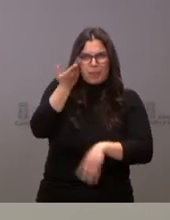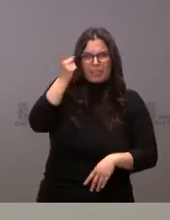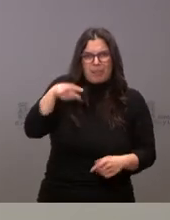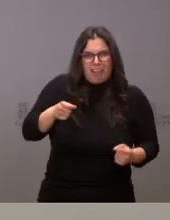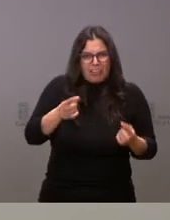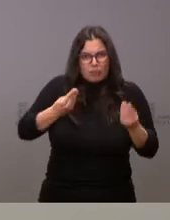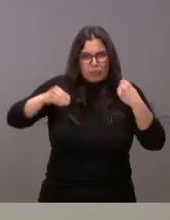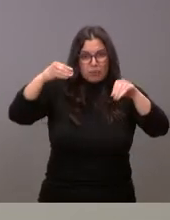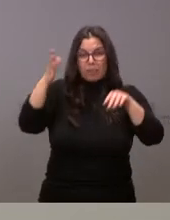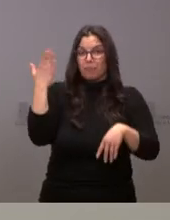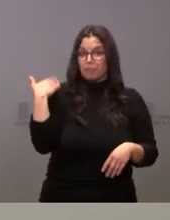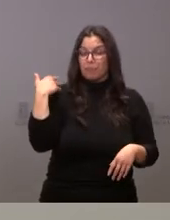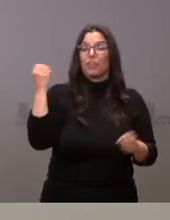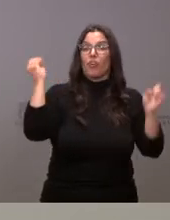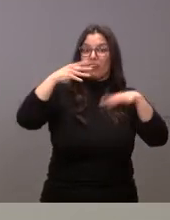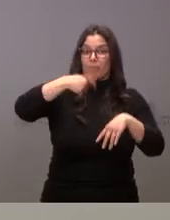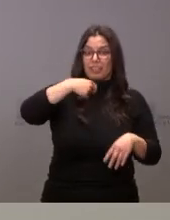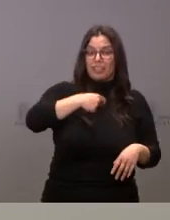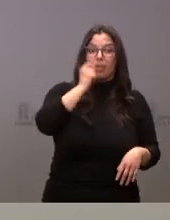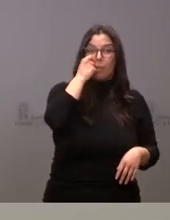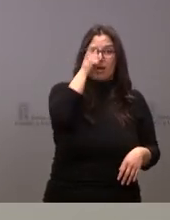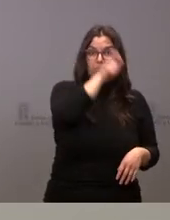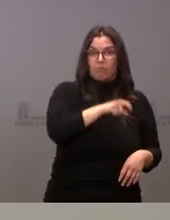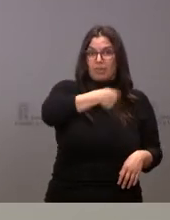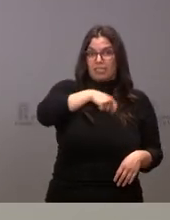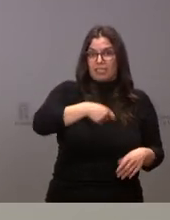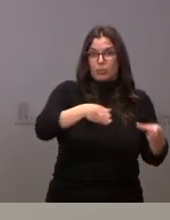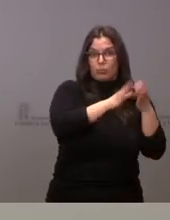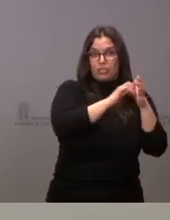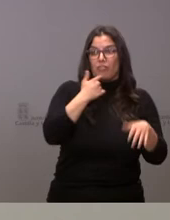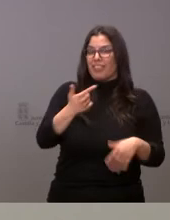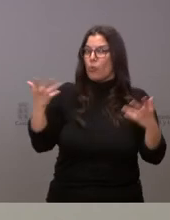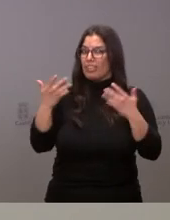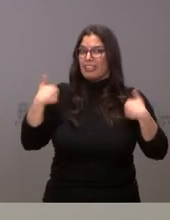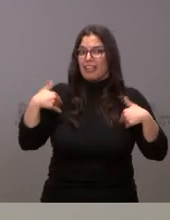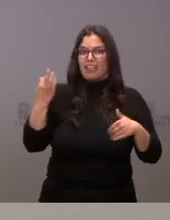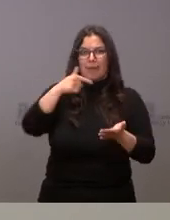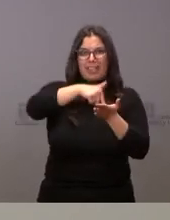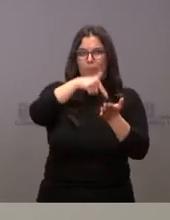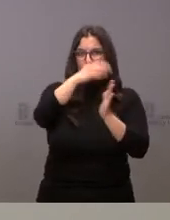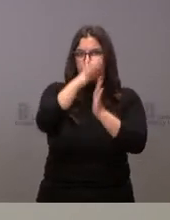Castilla y León ya comentó en aquella conferencia de presidentes la urgencia de rebajar impuestos que afectaran a la energía